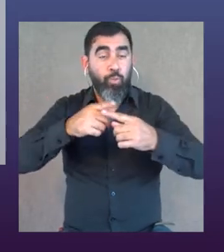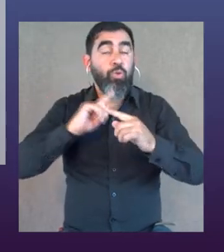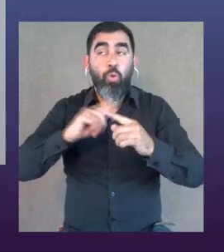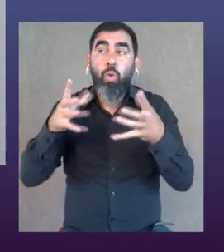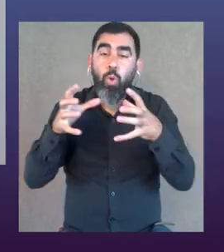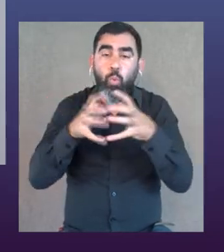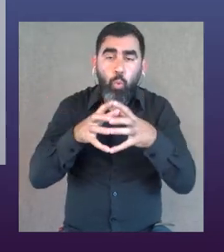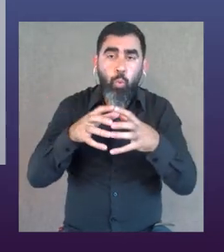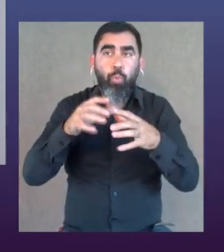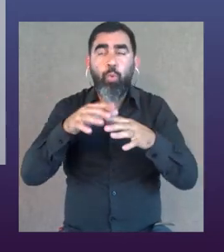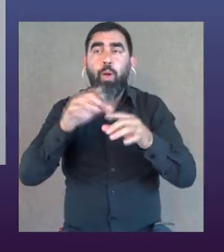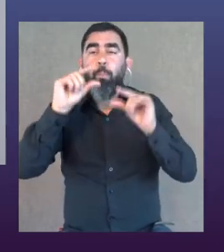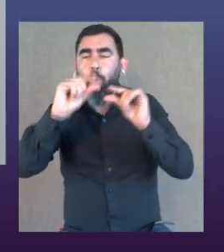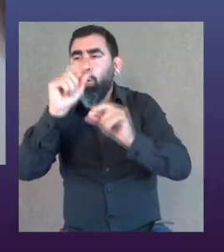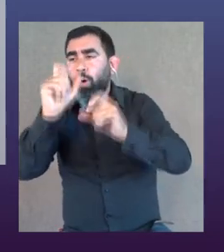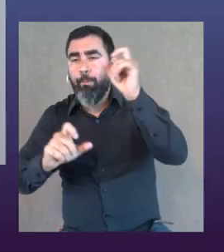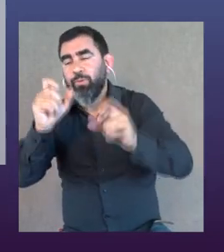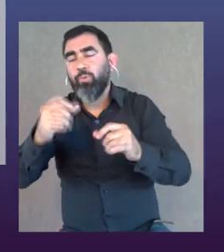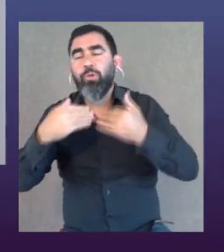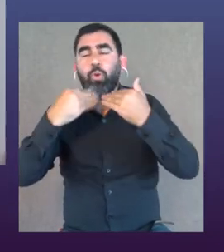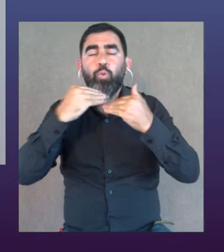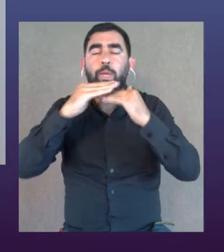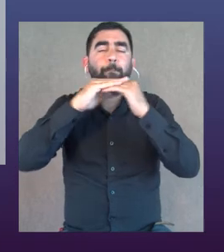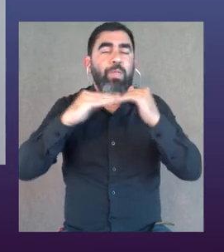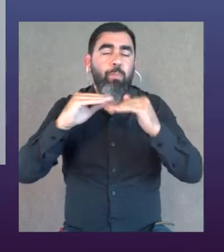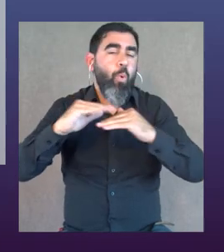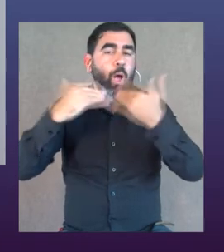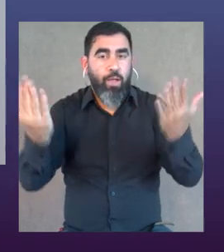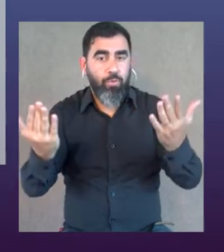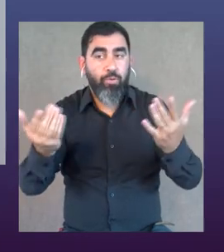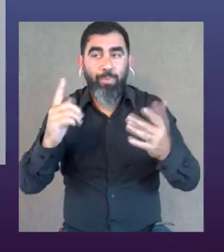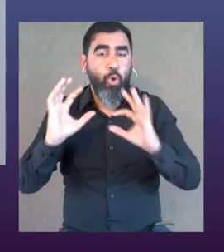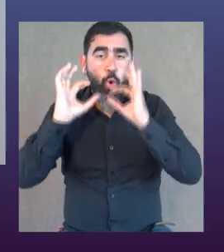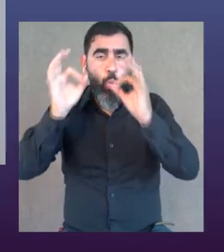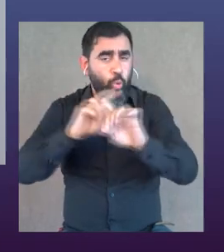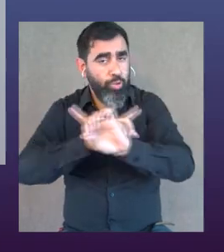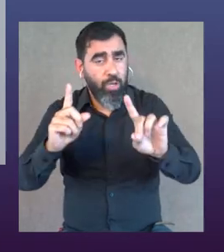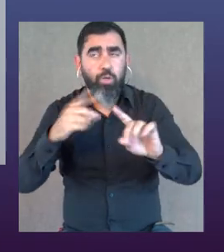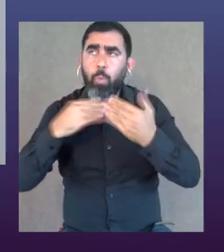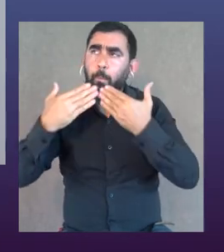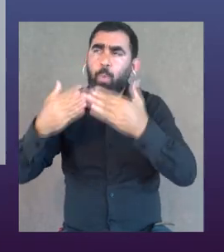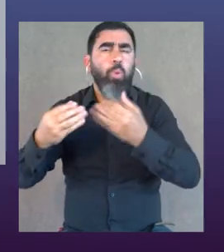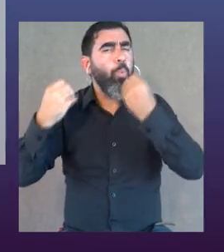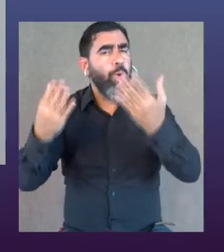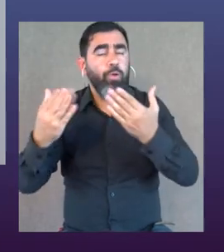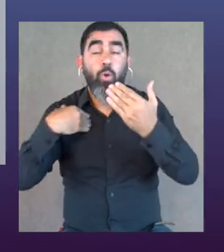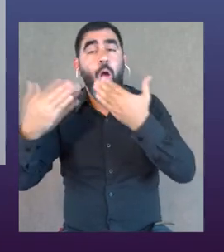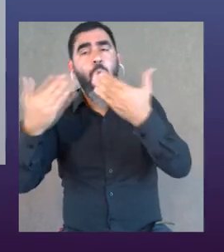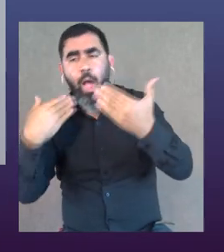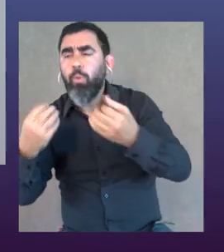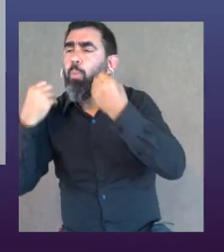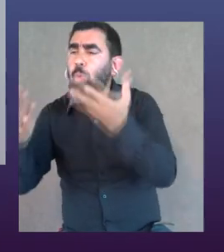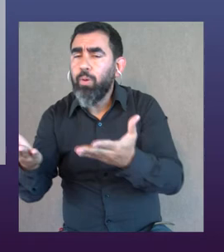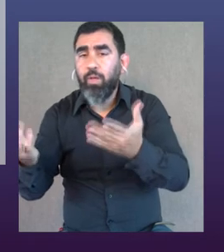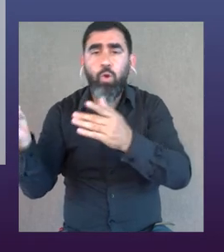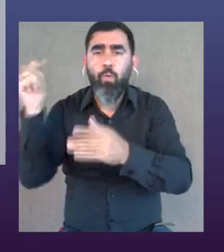llega. Y si no llega, un grupo, una platea, no sé, Dios, que llega a los que convocando. Y si no llega, también hacerme la pregunta, decir,